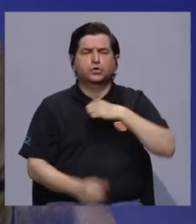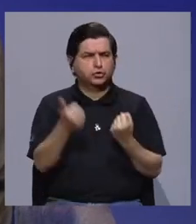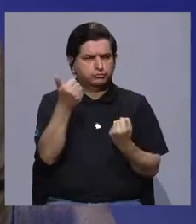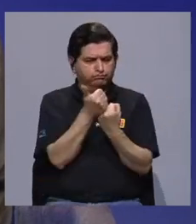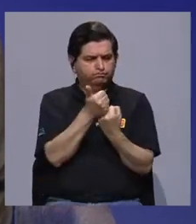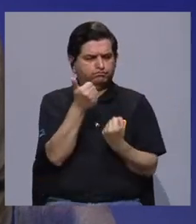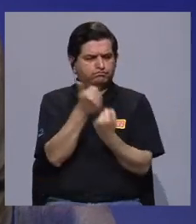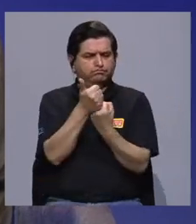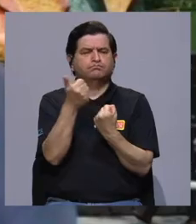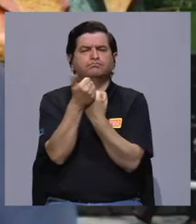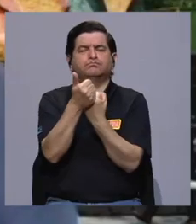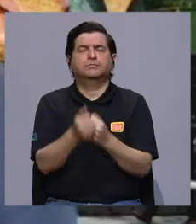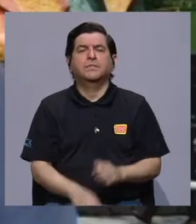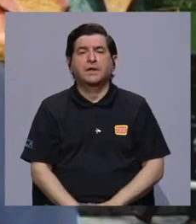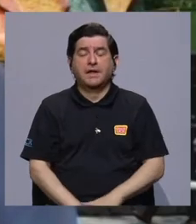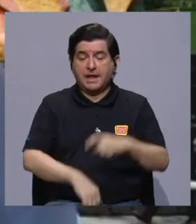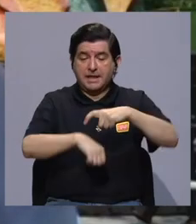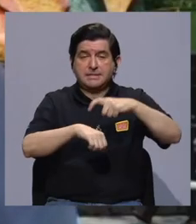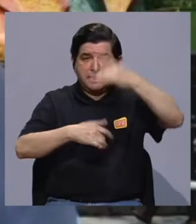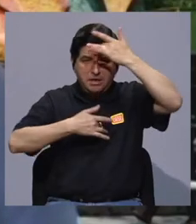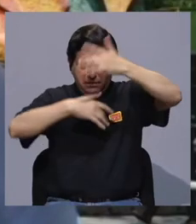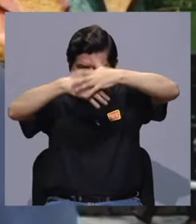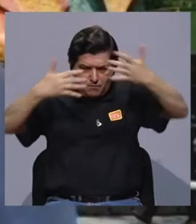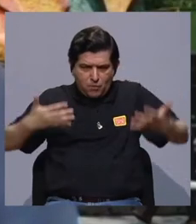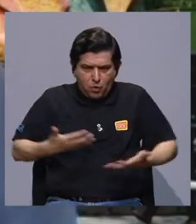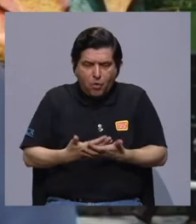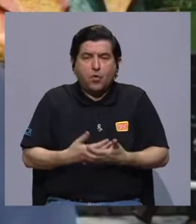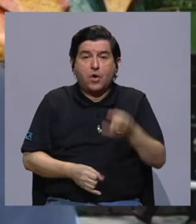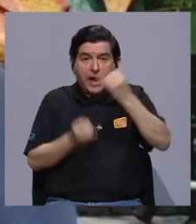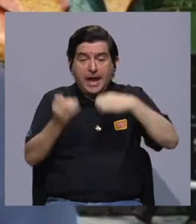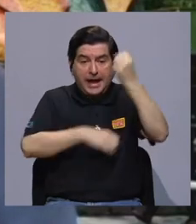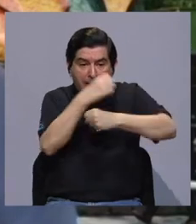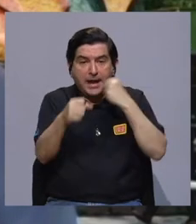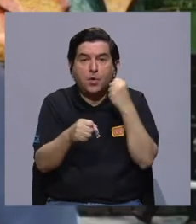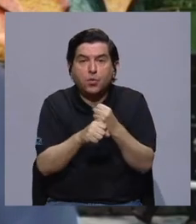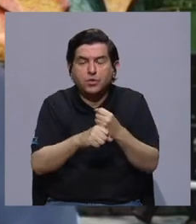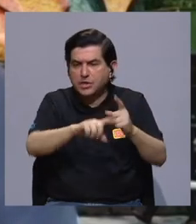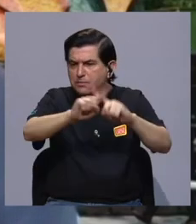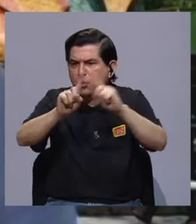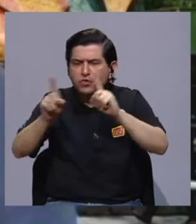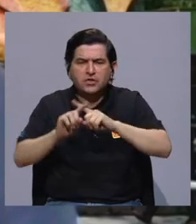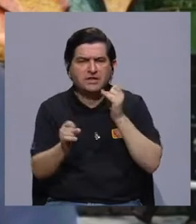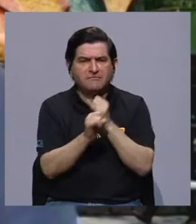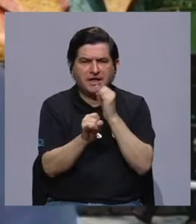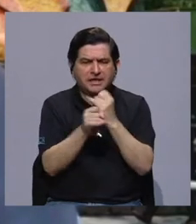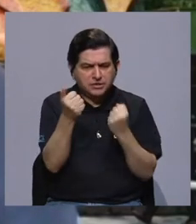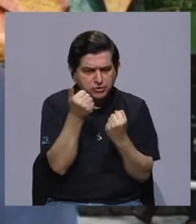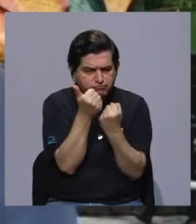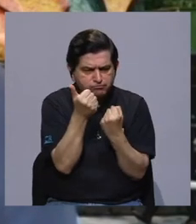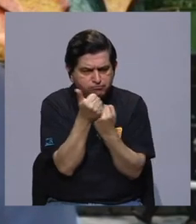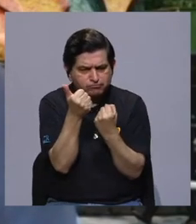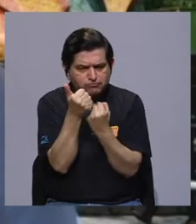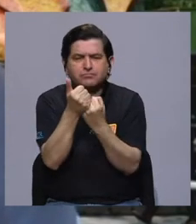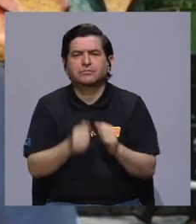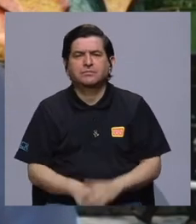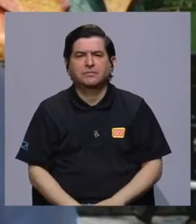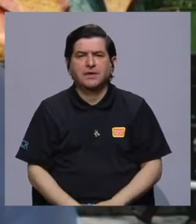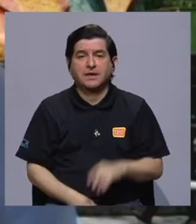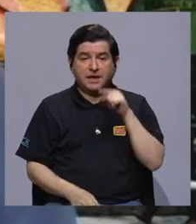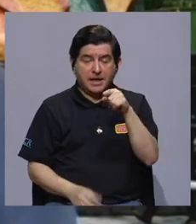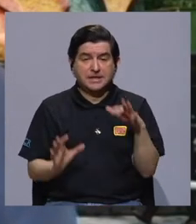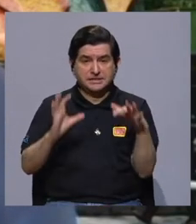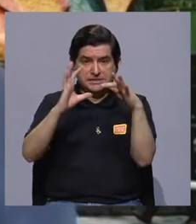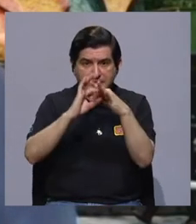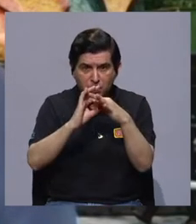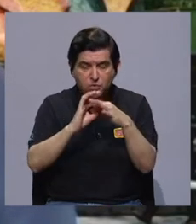hemos venido apoyando en el marco de la pandemia en el último año. Hemos venido apoyando a diferentes instituciones en el marco